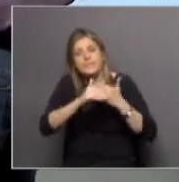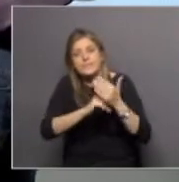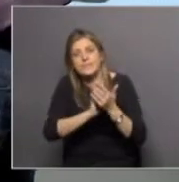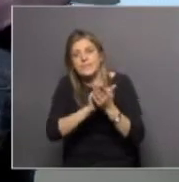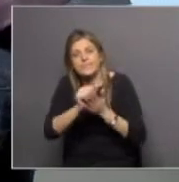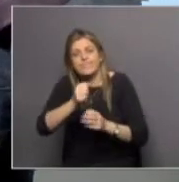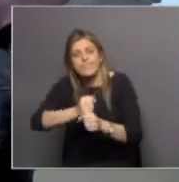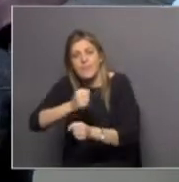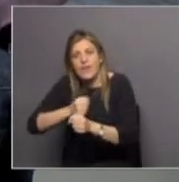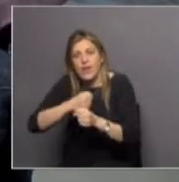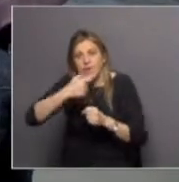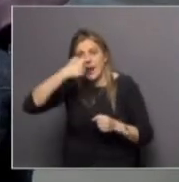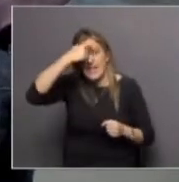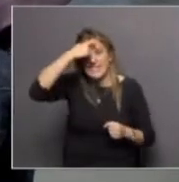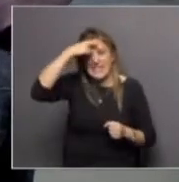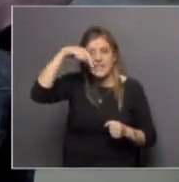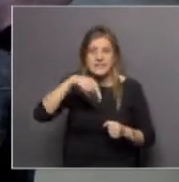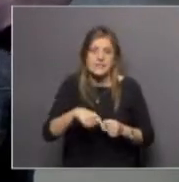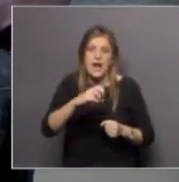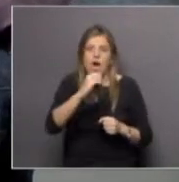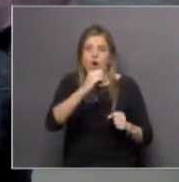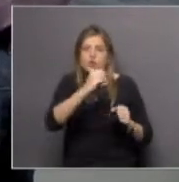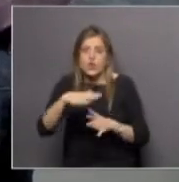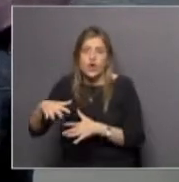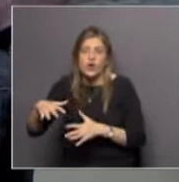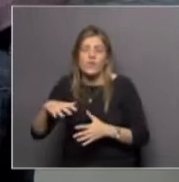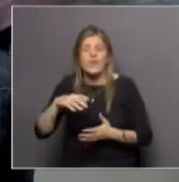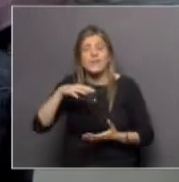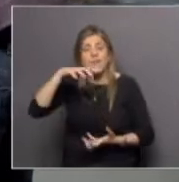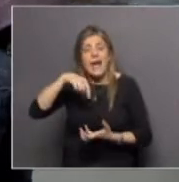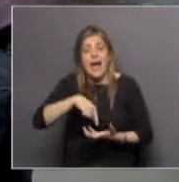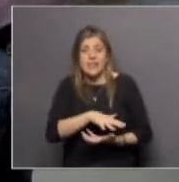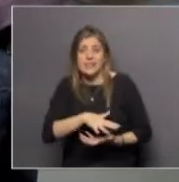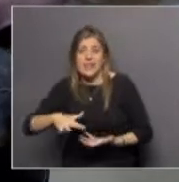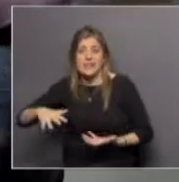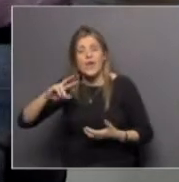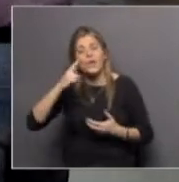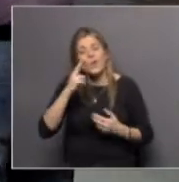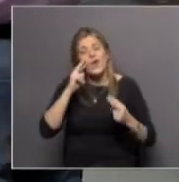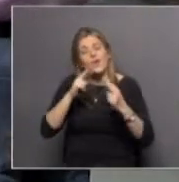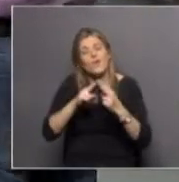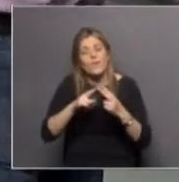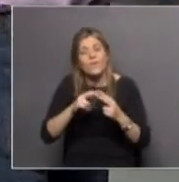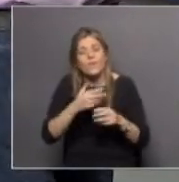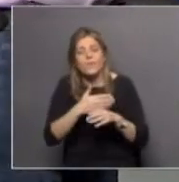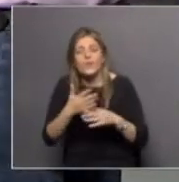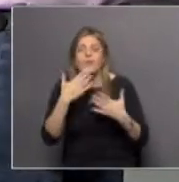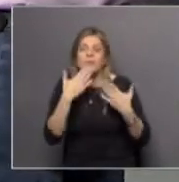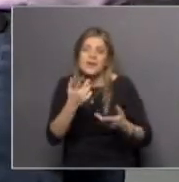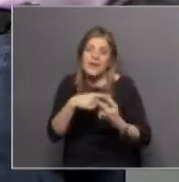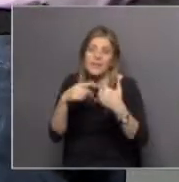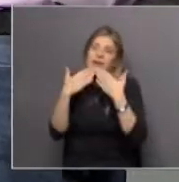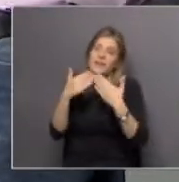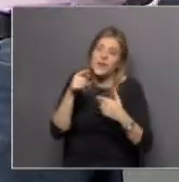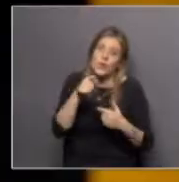ciencia Antártica y la oceanografía en Uruguay. Hasta pronto, muchas gracias. Muchas gracias a